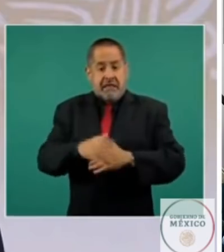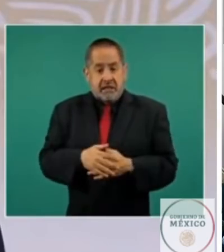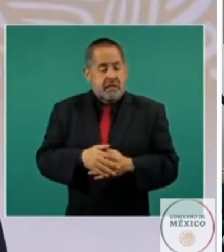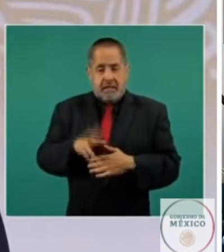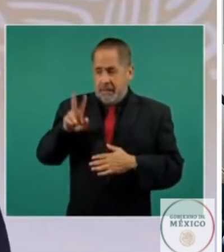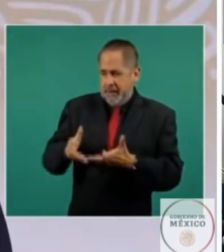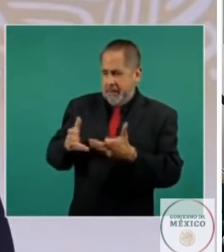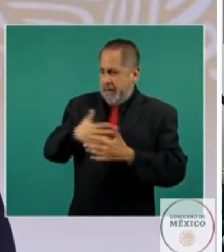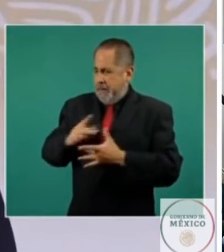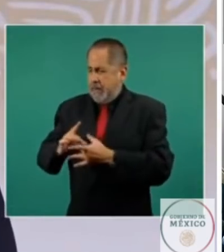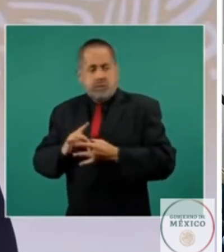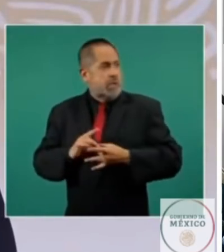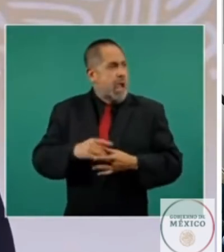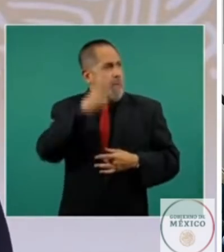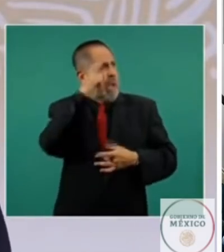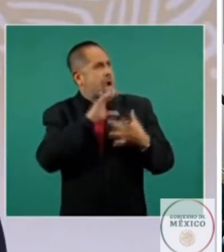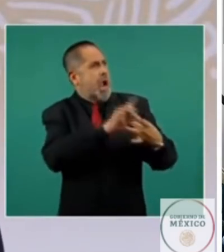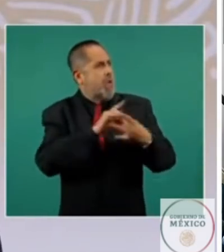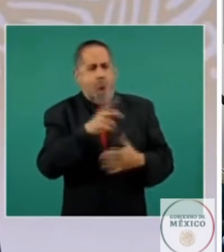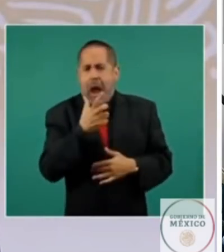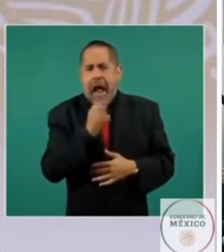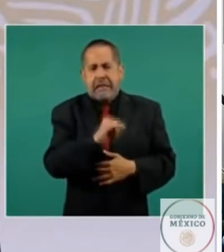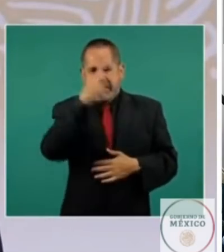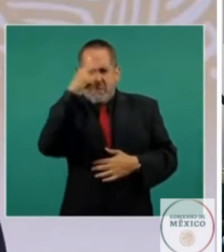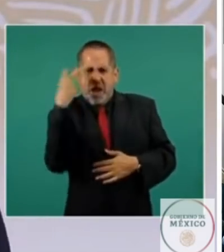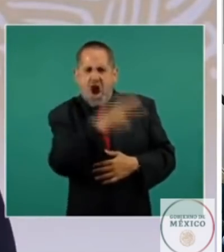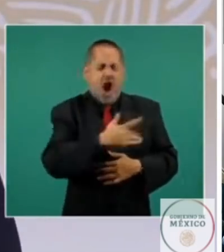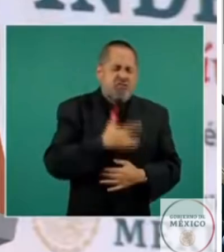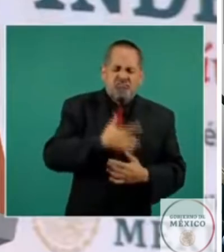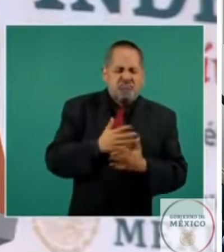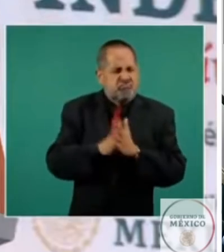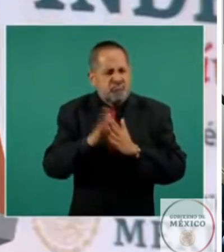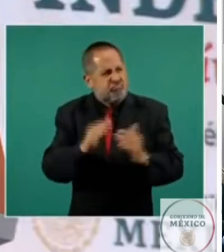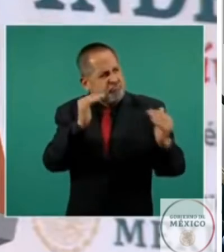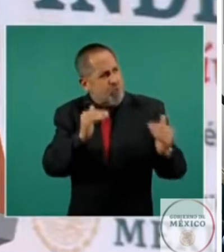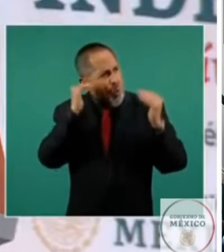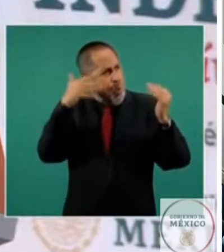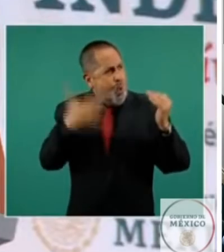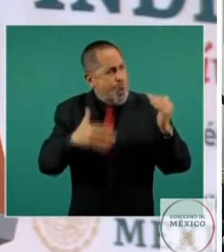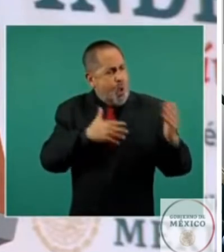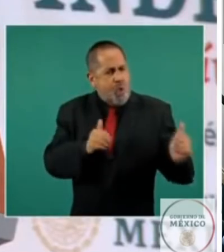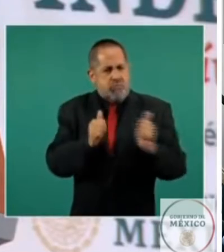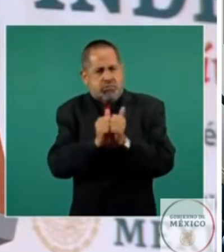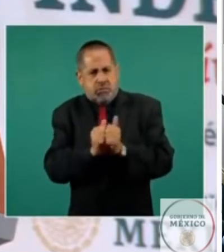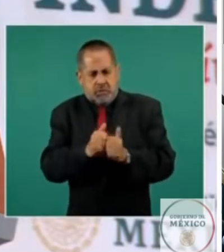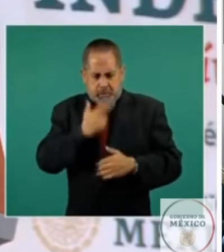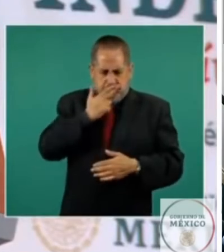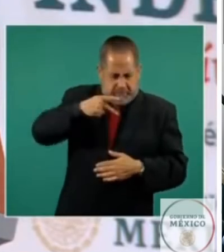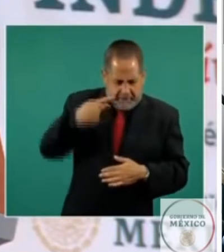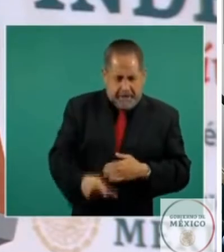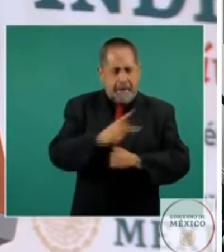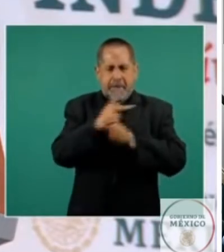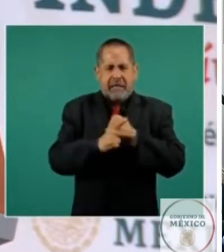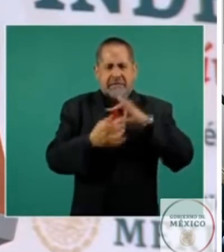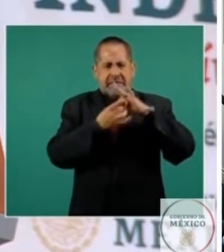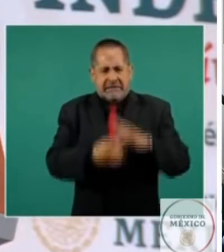tierra le viene al mexicano aquel carácter suyo sagaz y señorial pegado al país que adora donde por